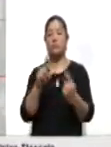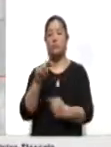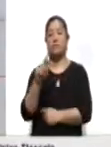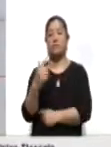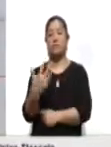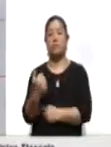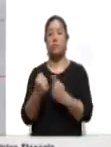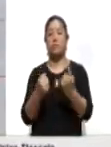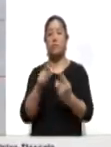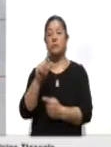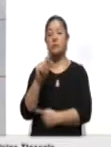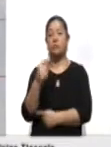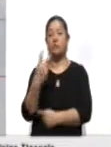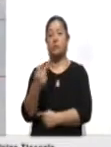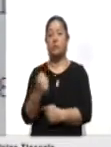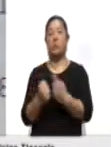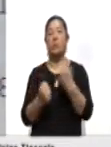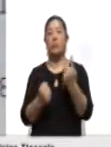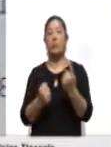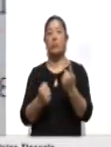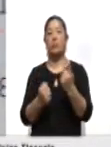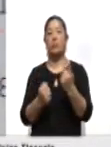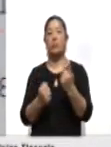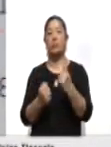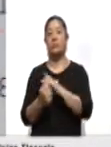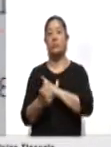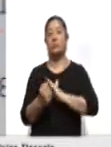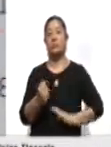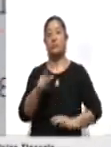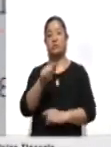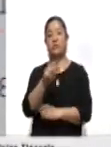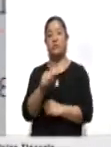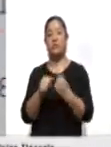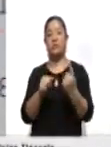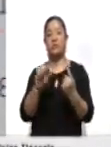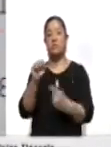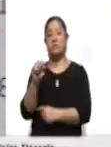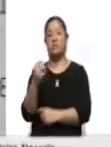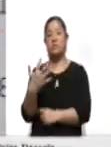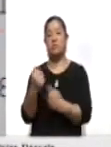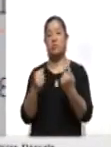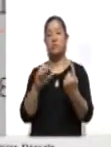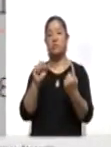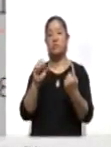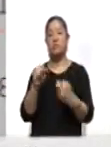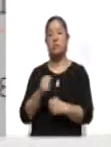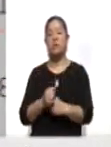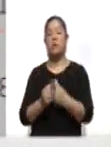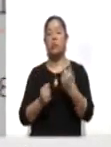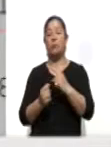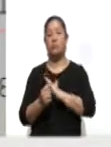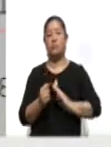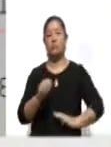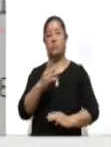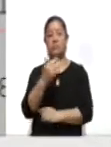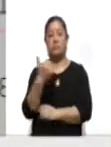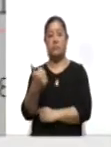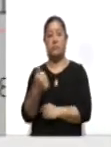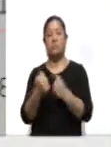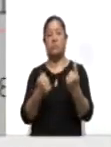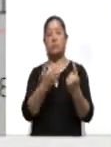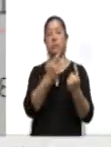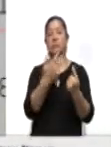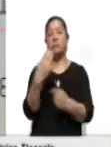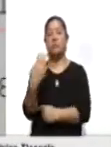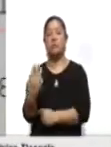75, Tocatlán 72, Axocomanitla 70, Acuapiaxtla 65, Sacualpan 60, Xilosoxtla 56,